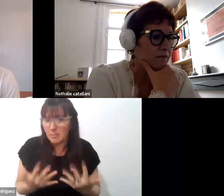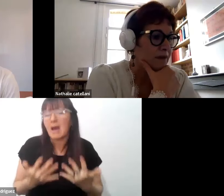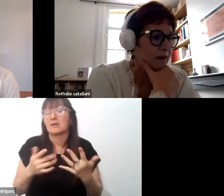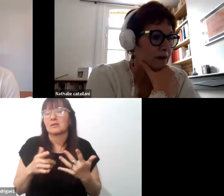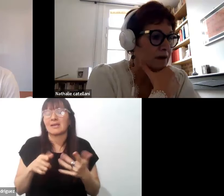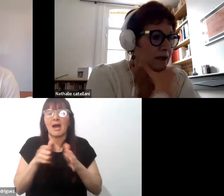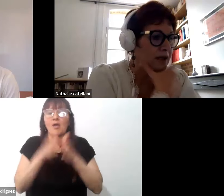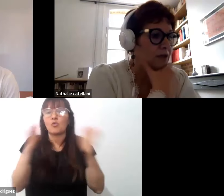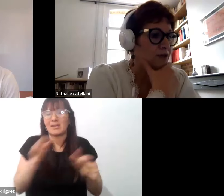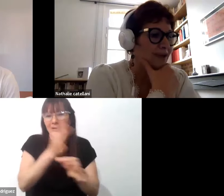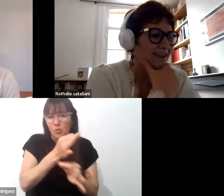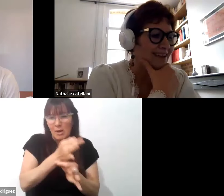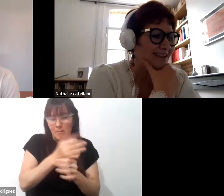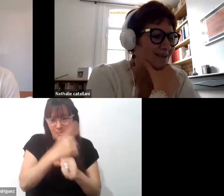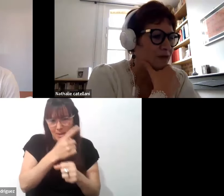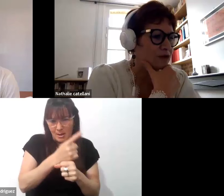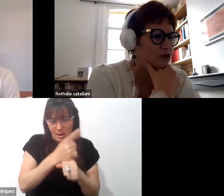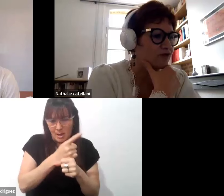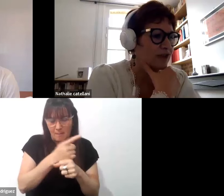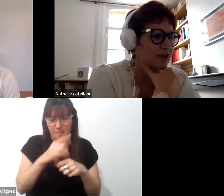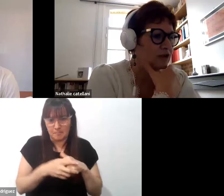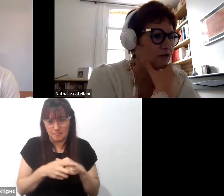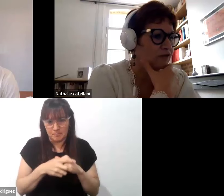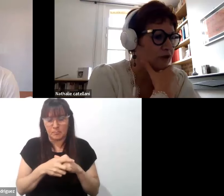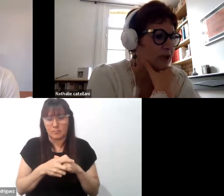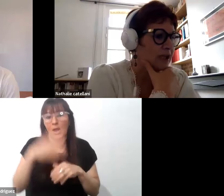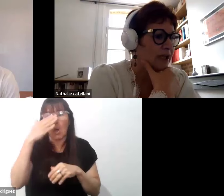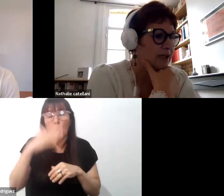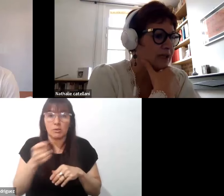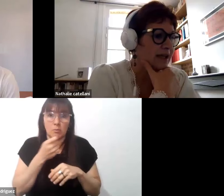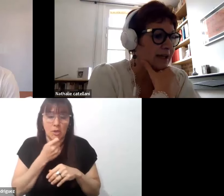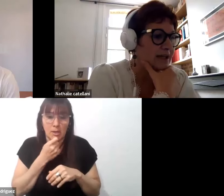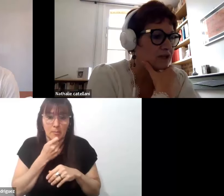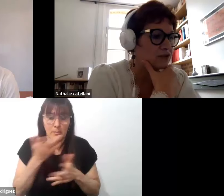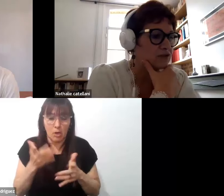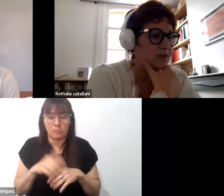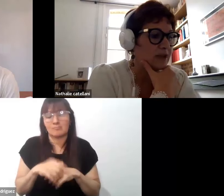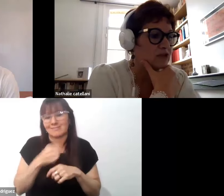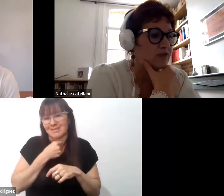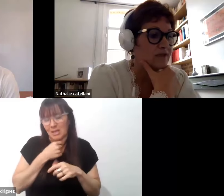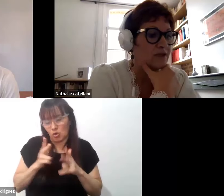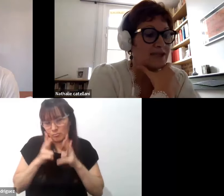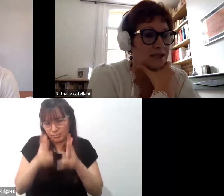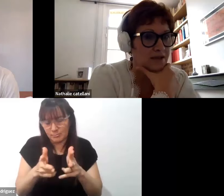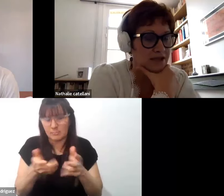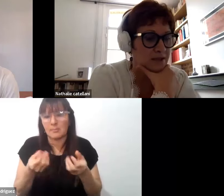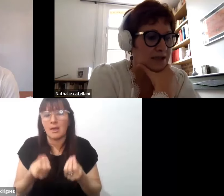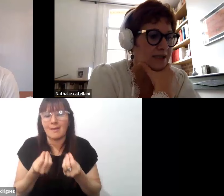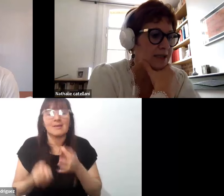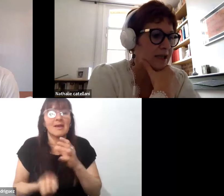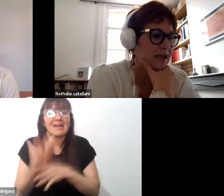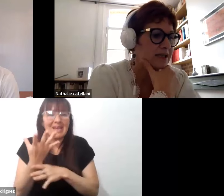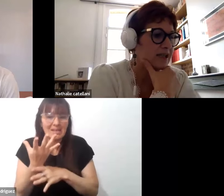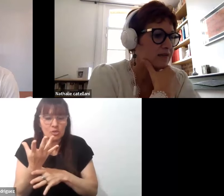primaria. Y el último ejemplo que quería darles es la creación